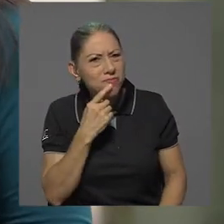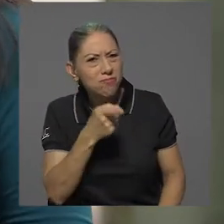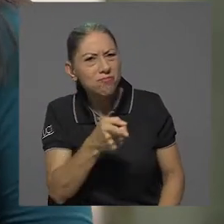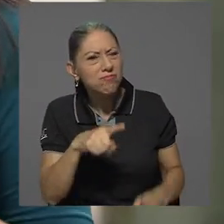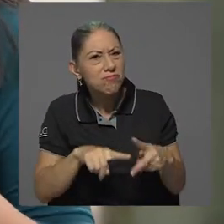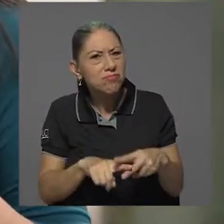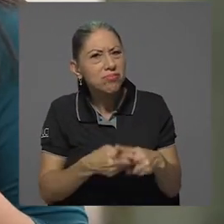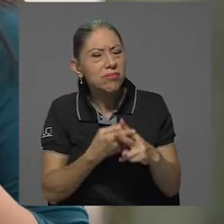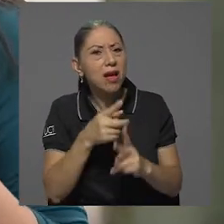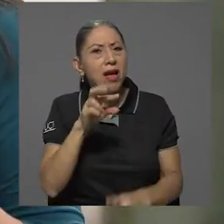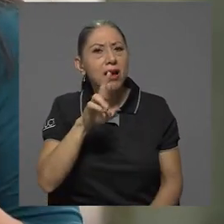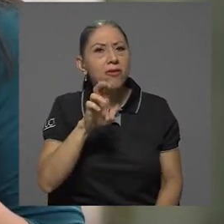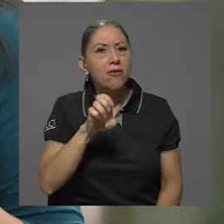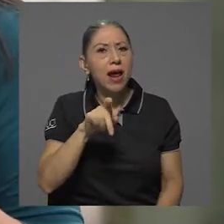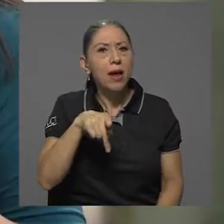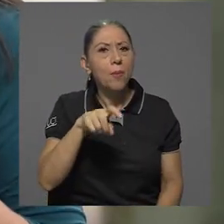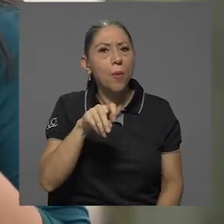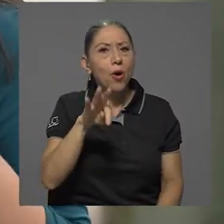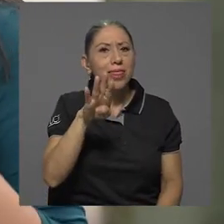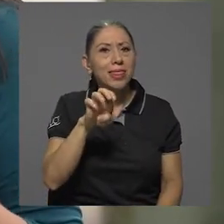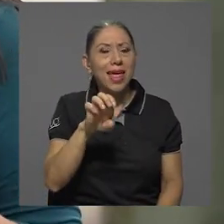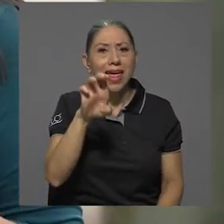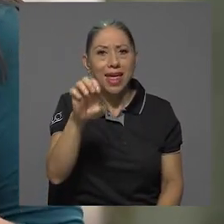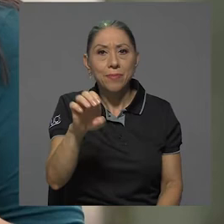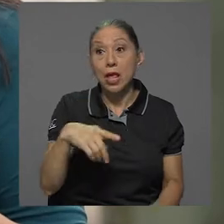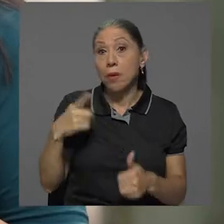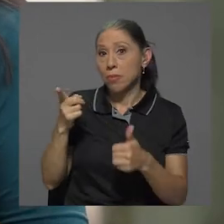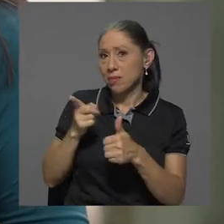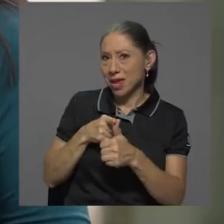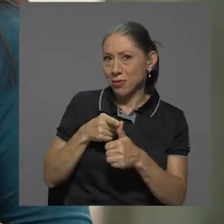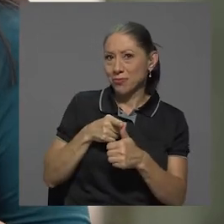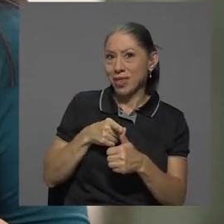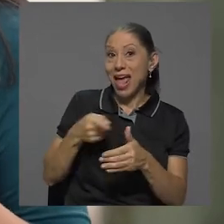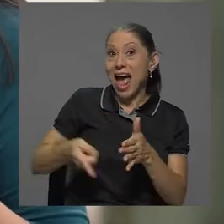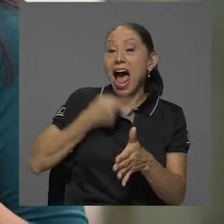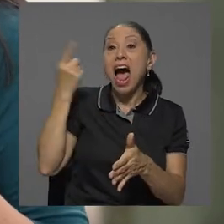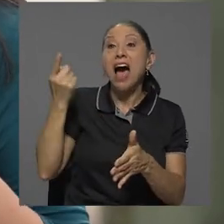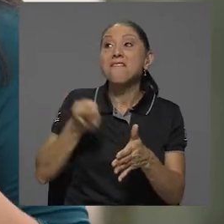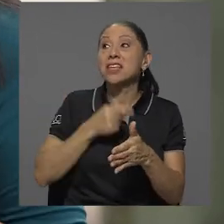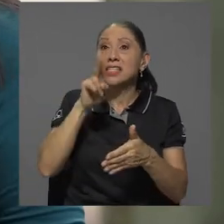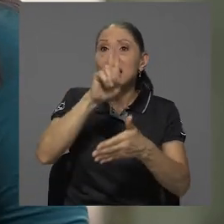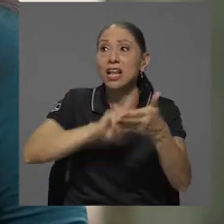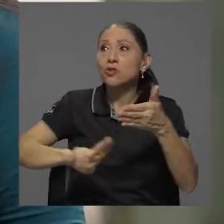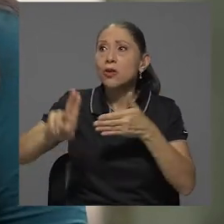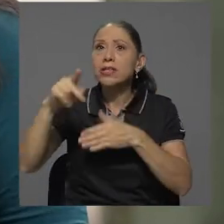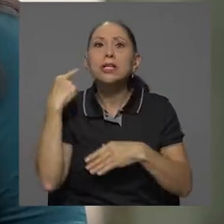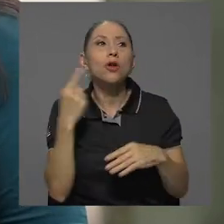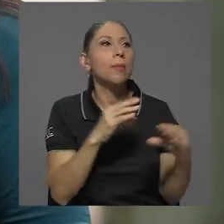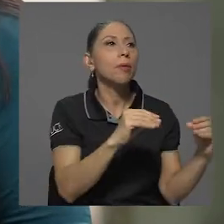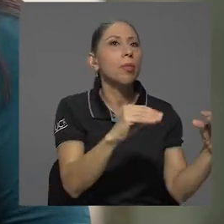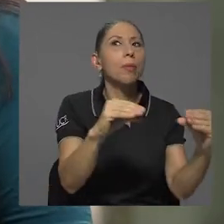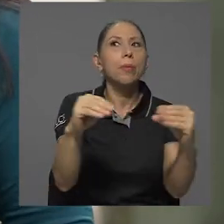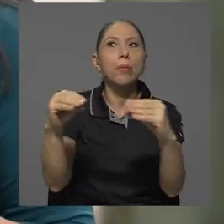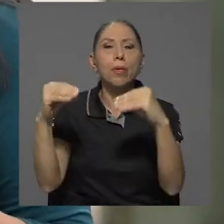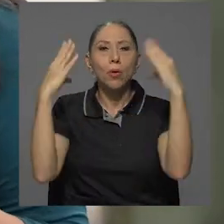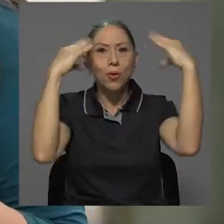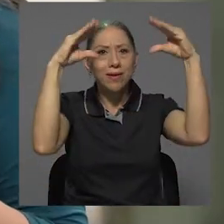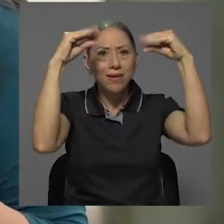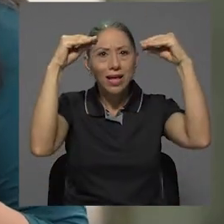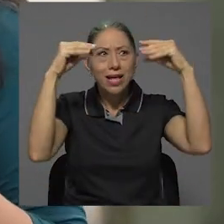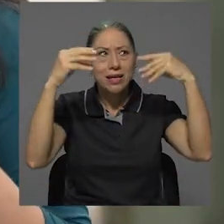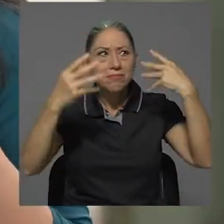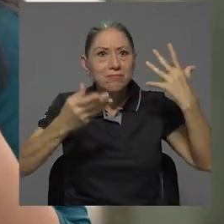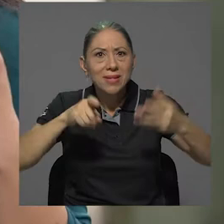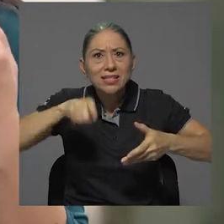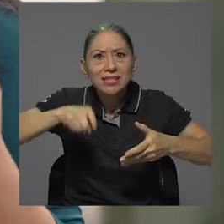E? Primero está la necesidad de descentralizar la información que a veces queda en los pasillos de las universidades, y nos